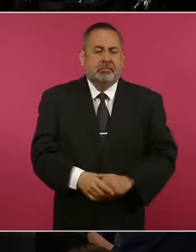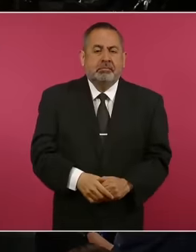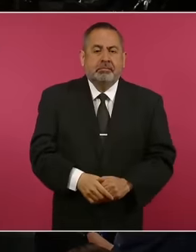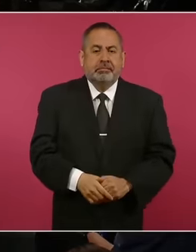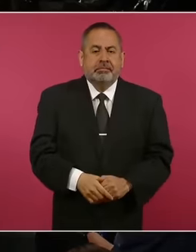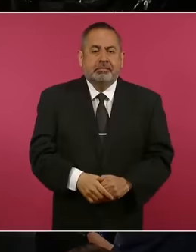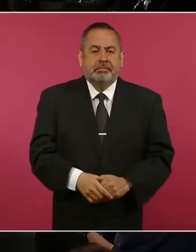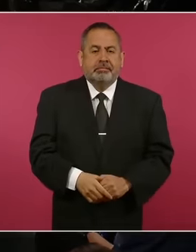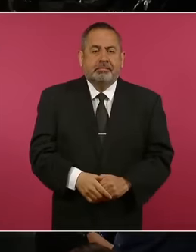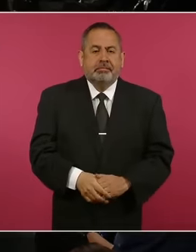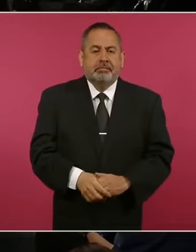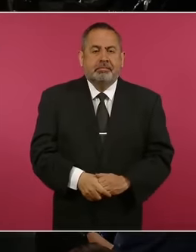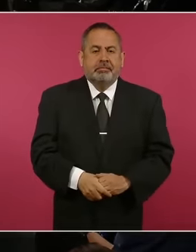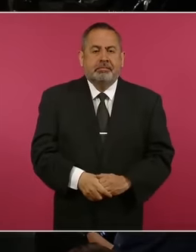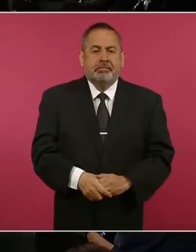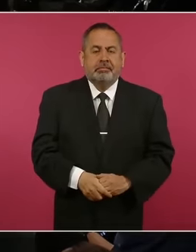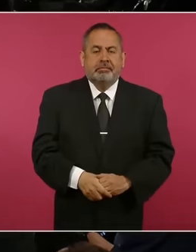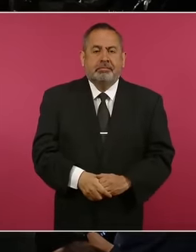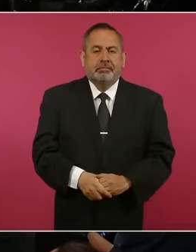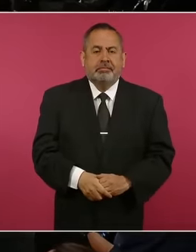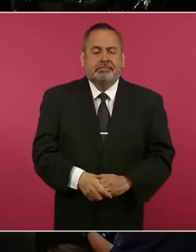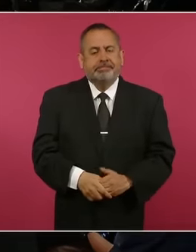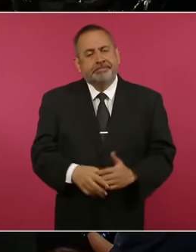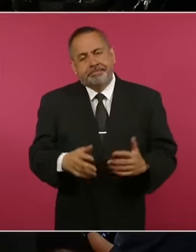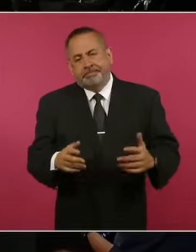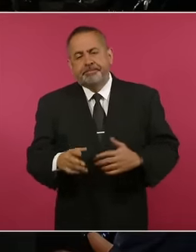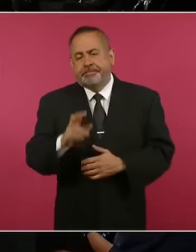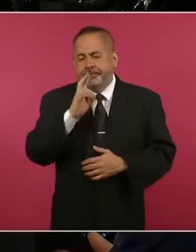hay